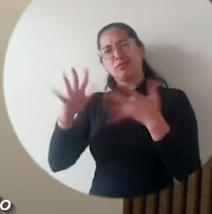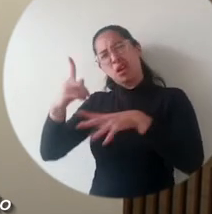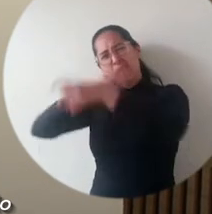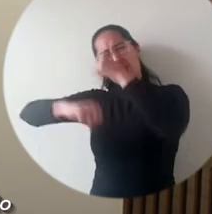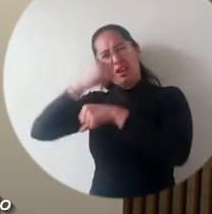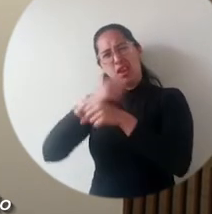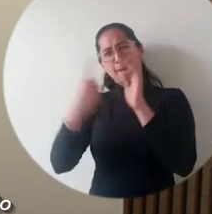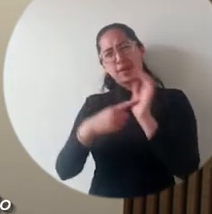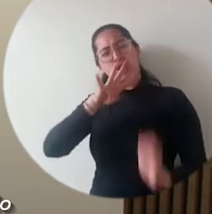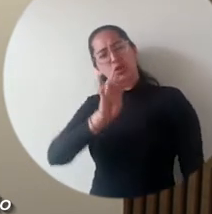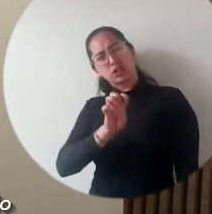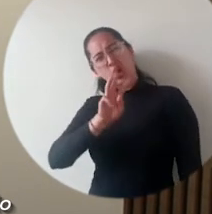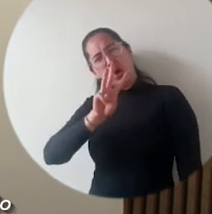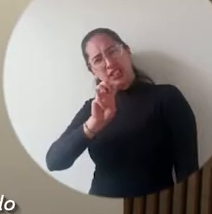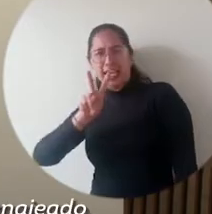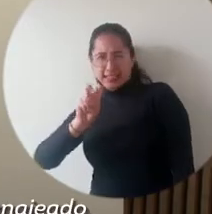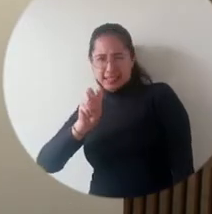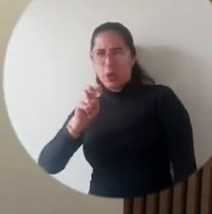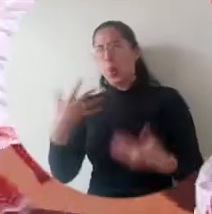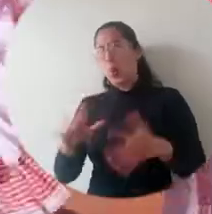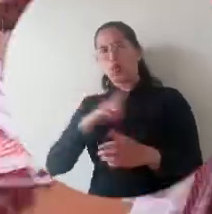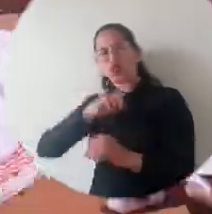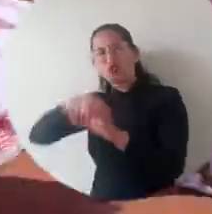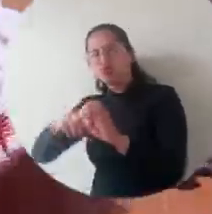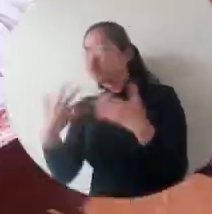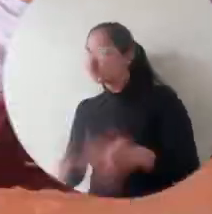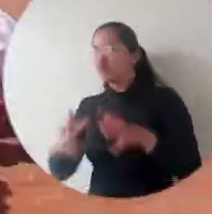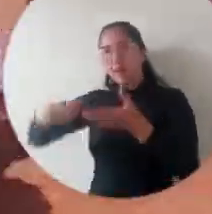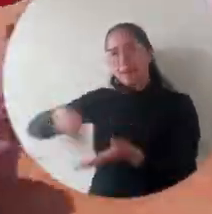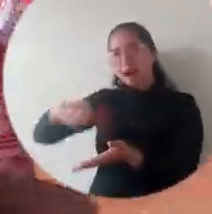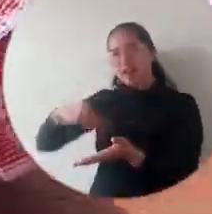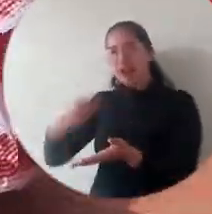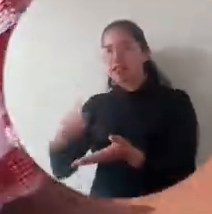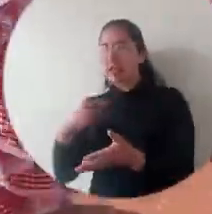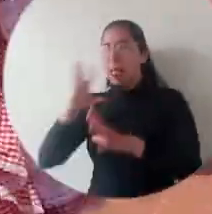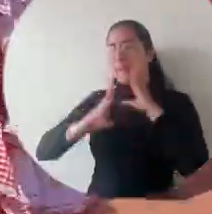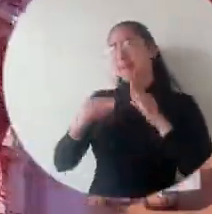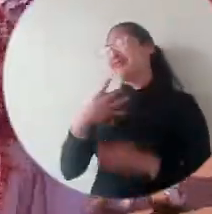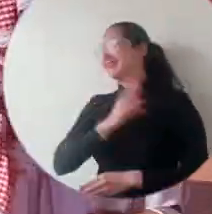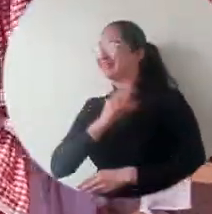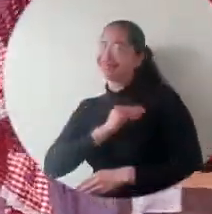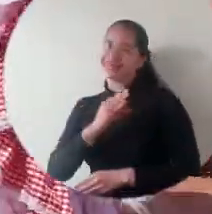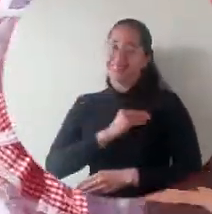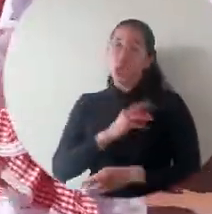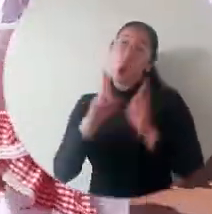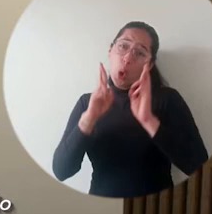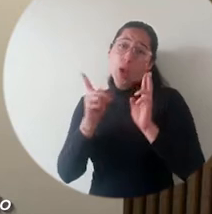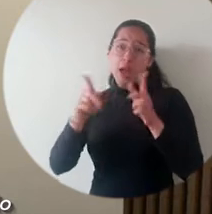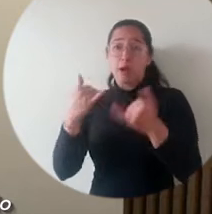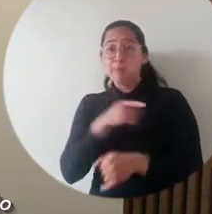del Magdalena en 1987. Fue una experiencia maravillosa para mi vida, me enseñó mucho. Y